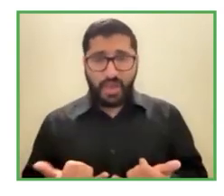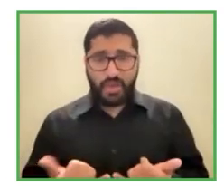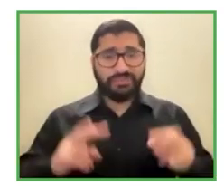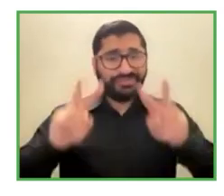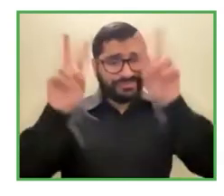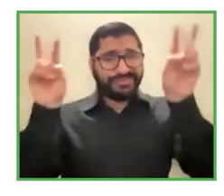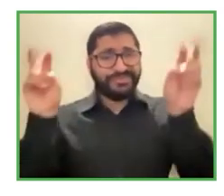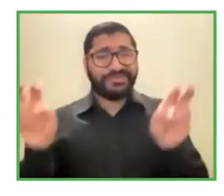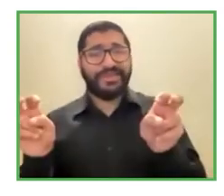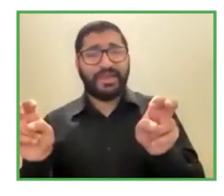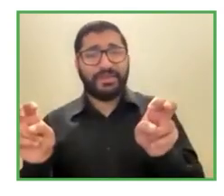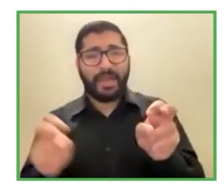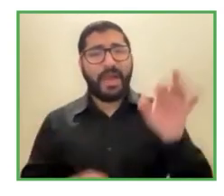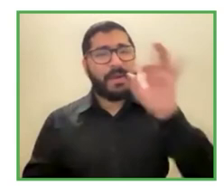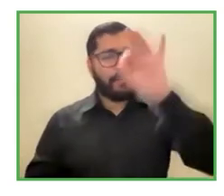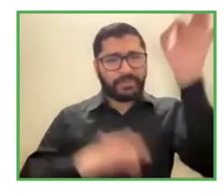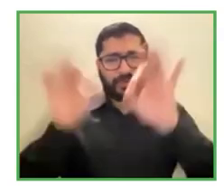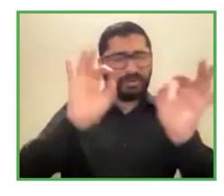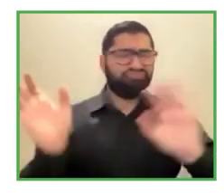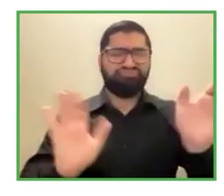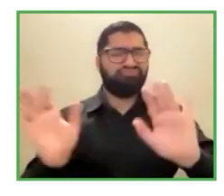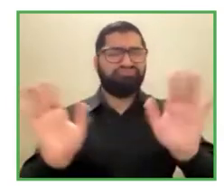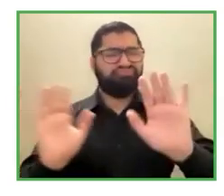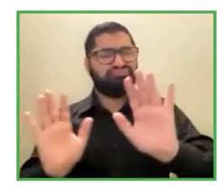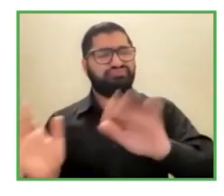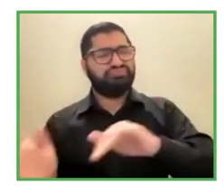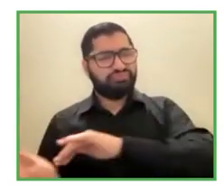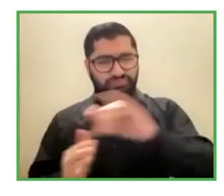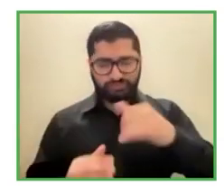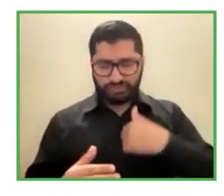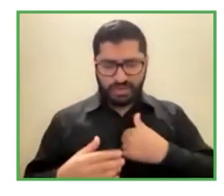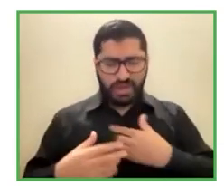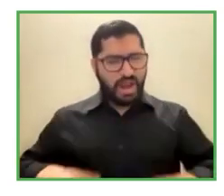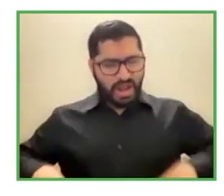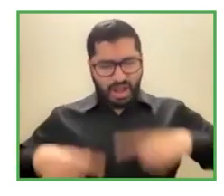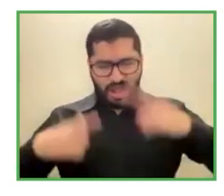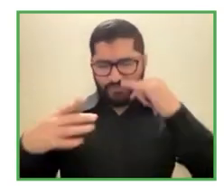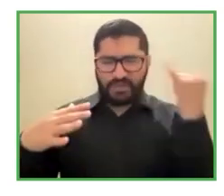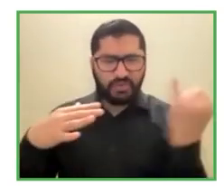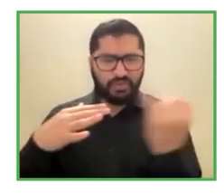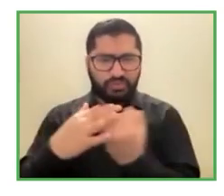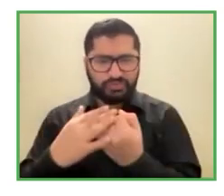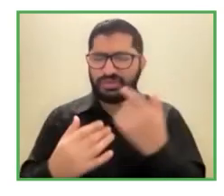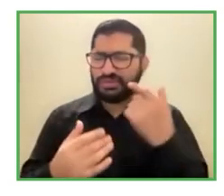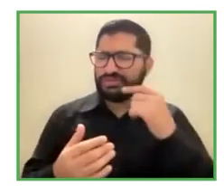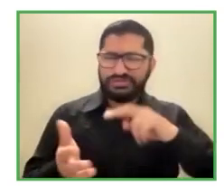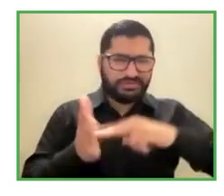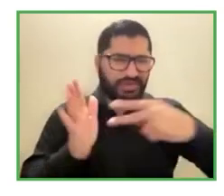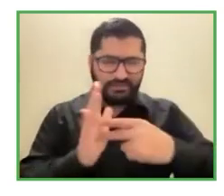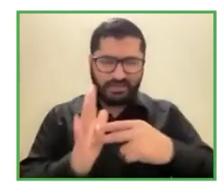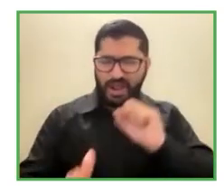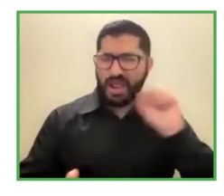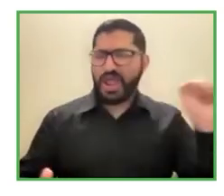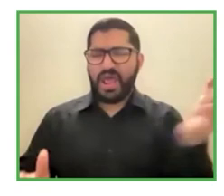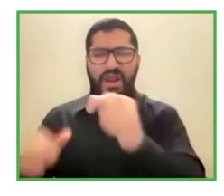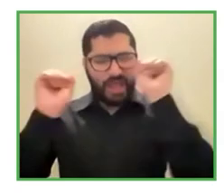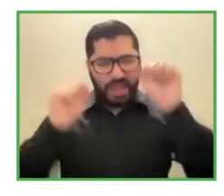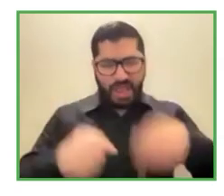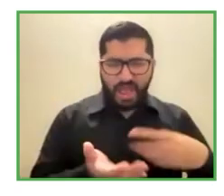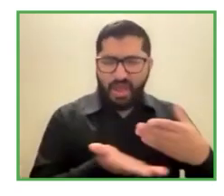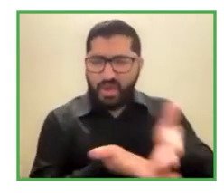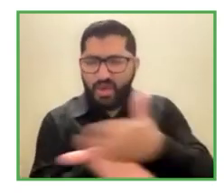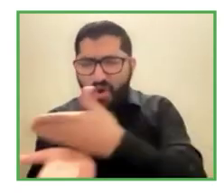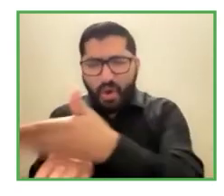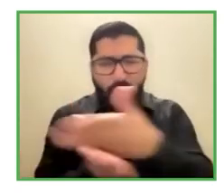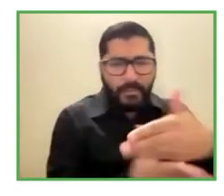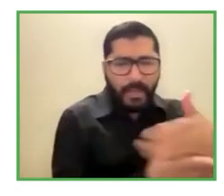inclusiva y la vida inclusiva significa donde todos compartimos gracias Rodrigo por la visión y por lo que nos aporta a los tres